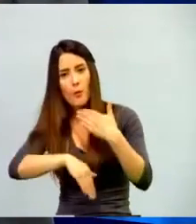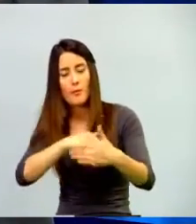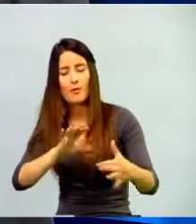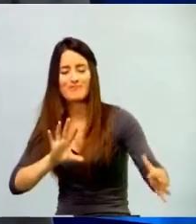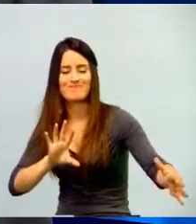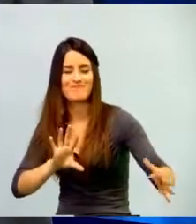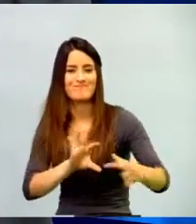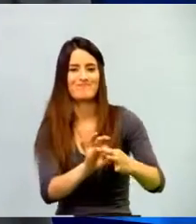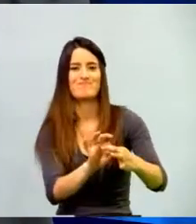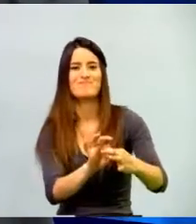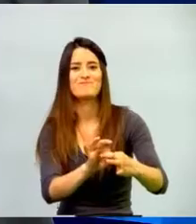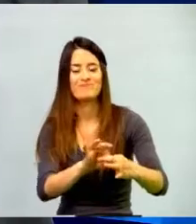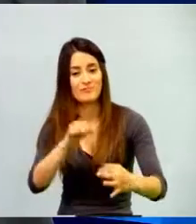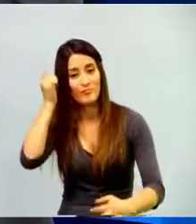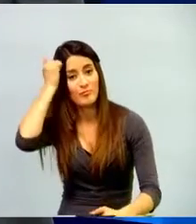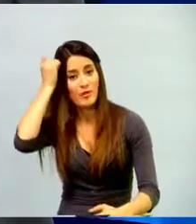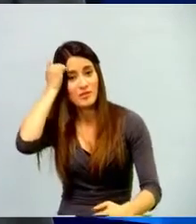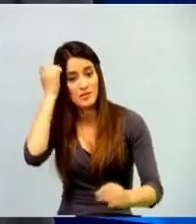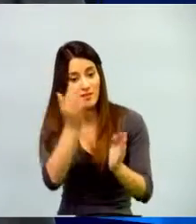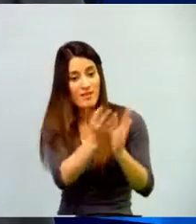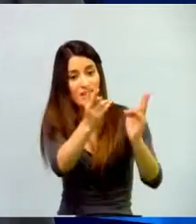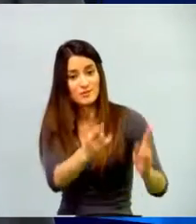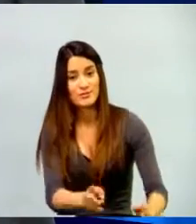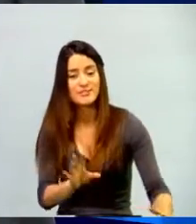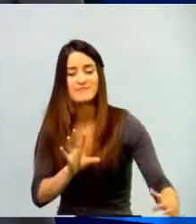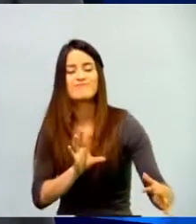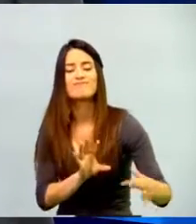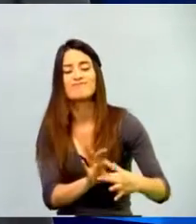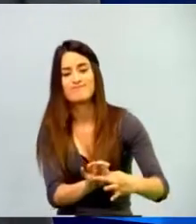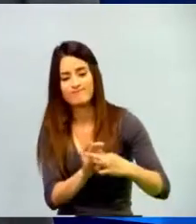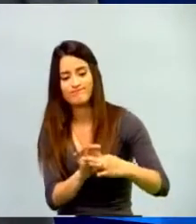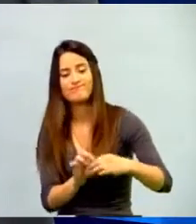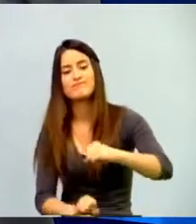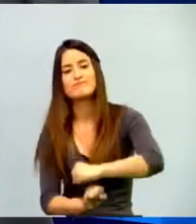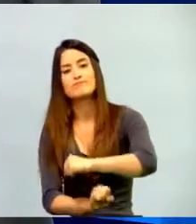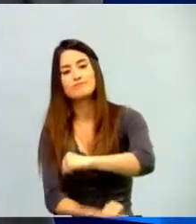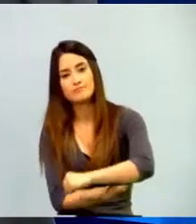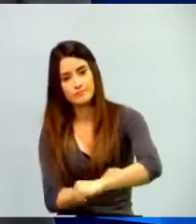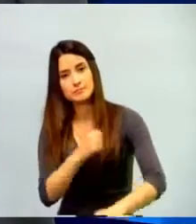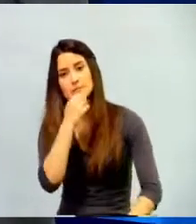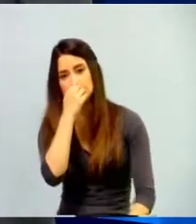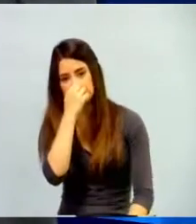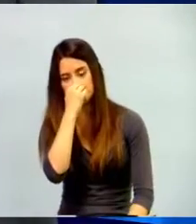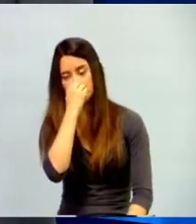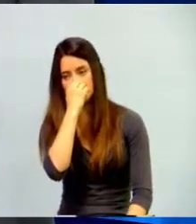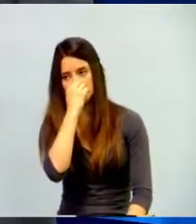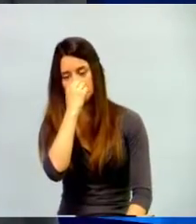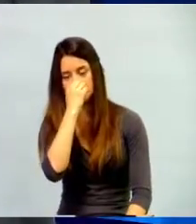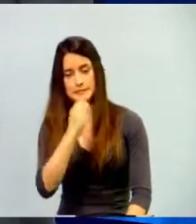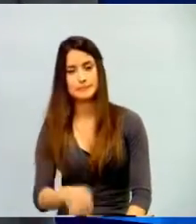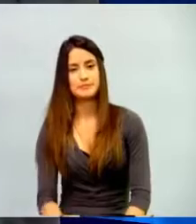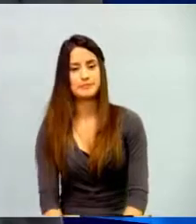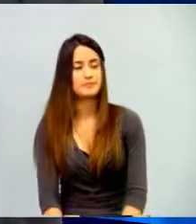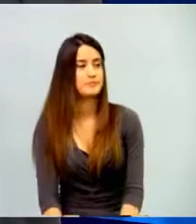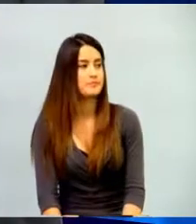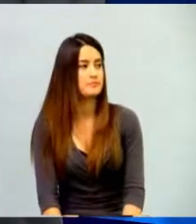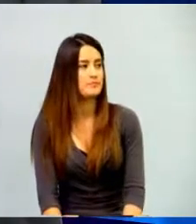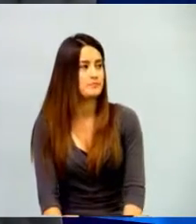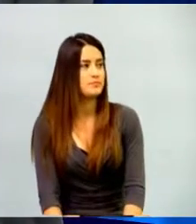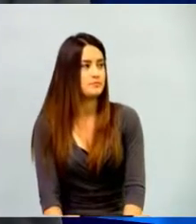la relación estudiante-maestro se fortalece, pero tiene que tener una base sólida anterior.